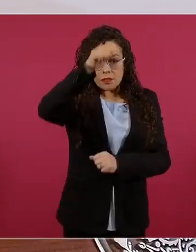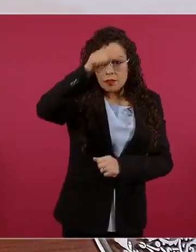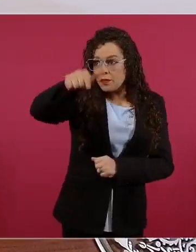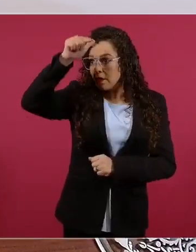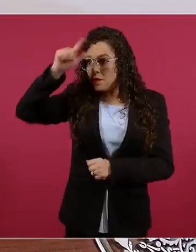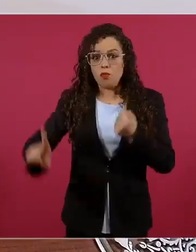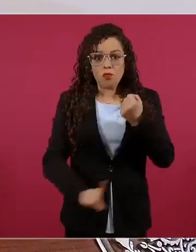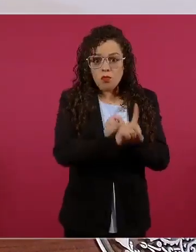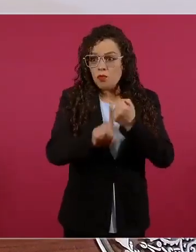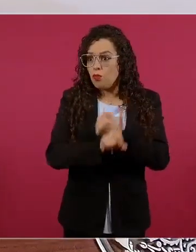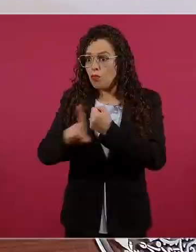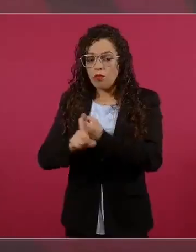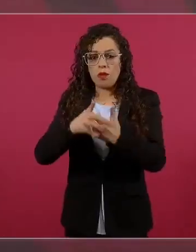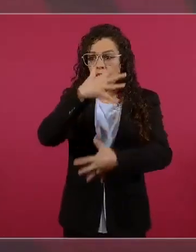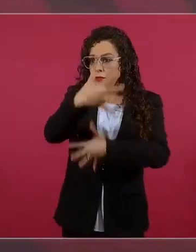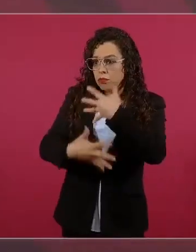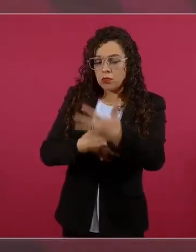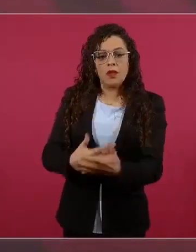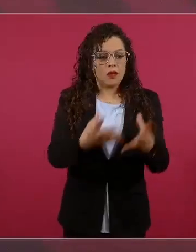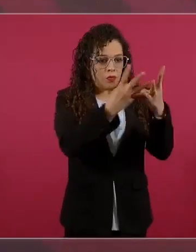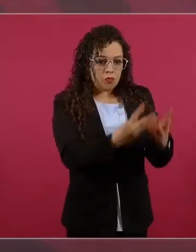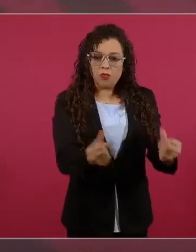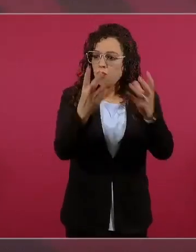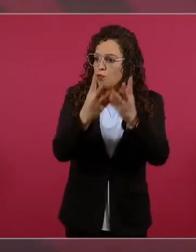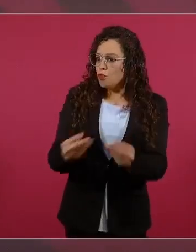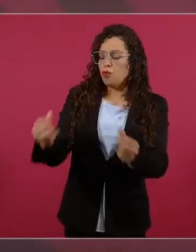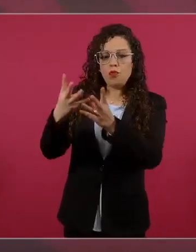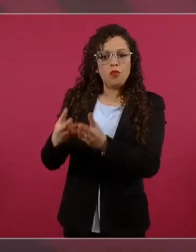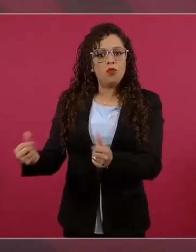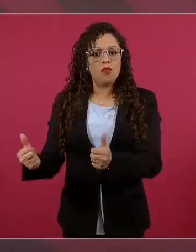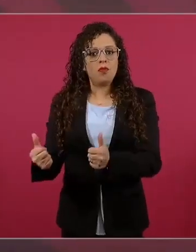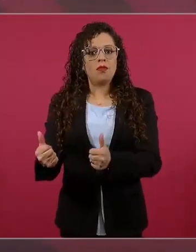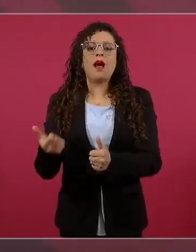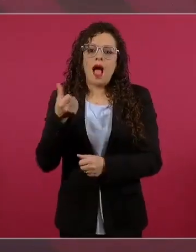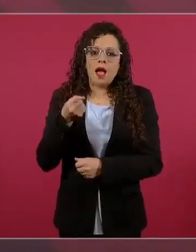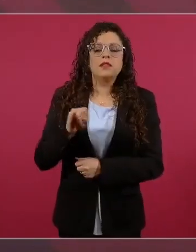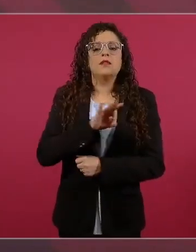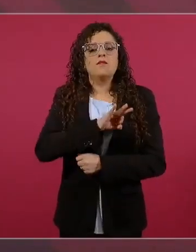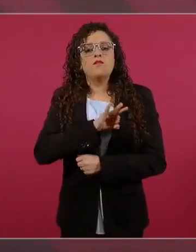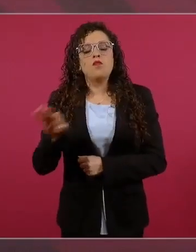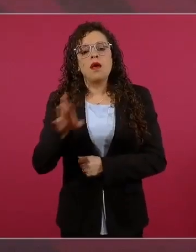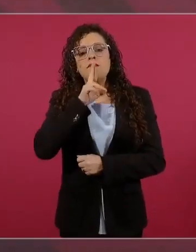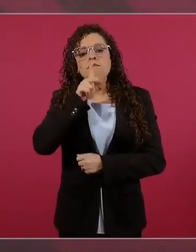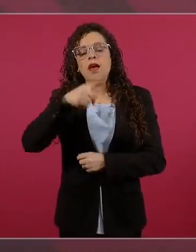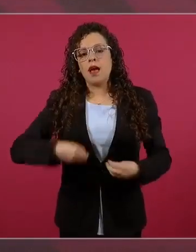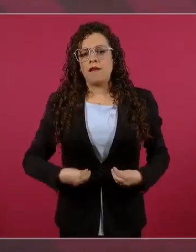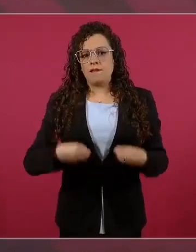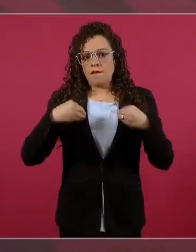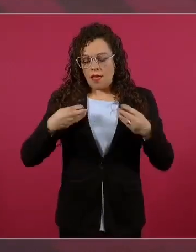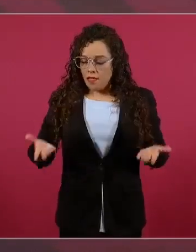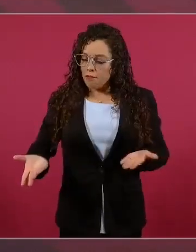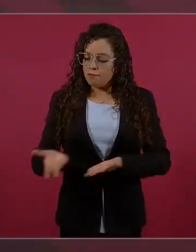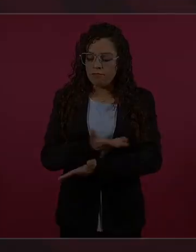que tengamos una convivencia en armonía